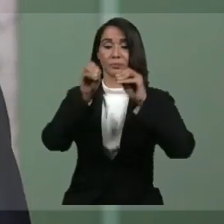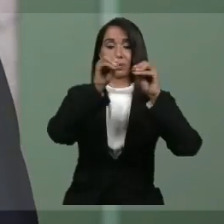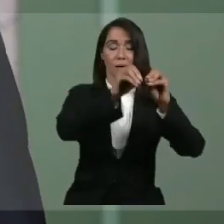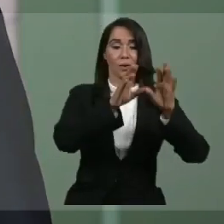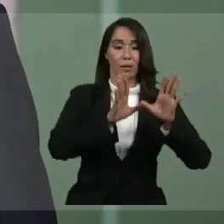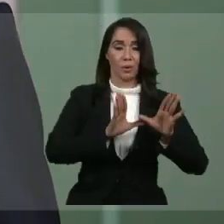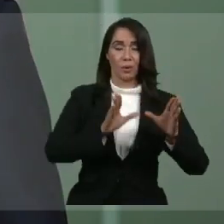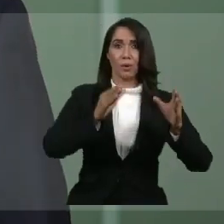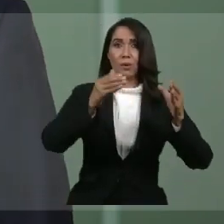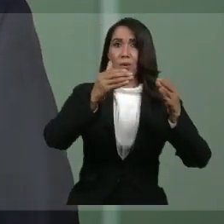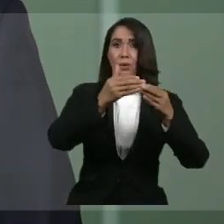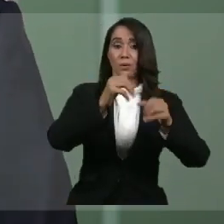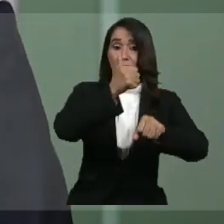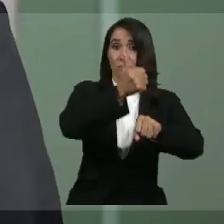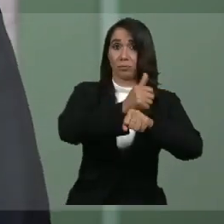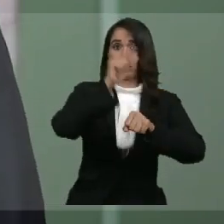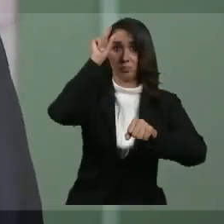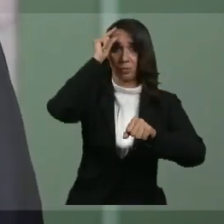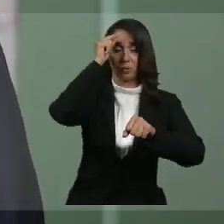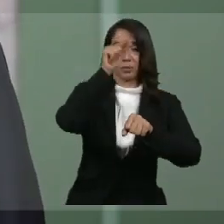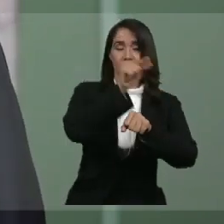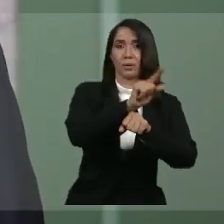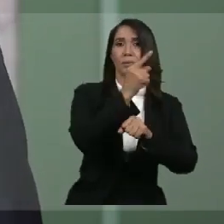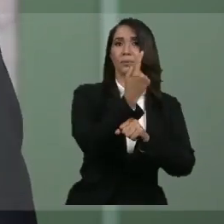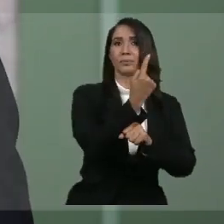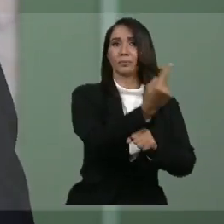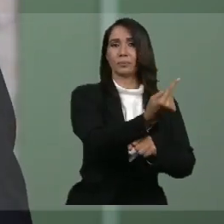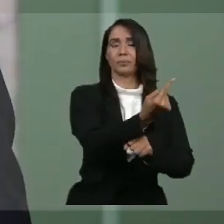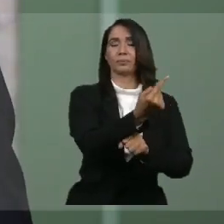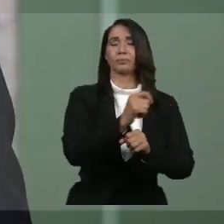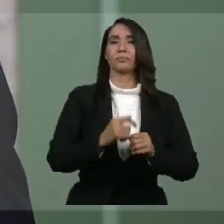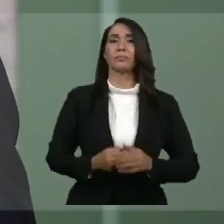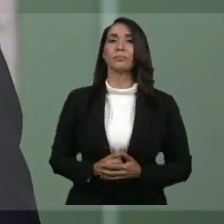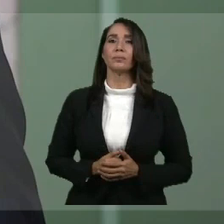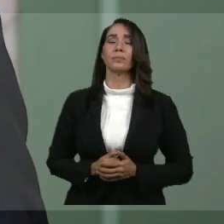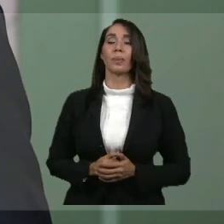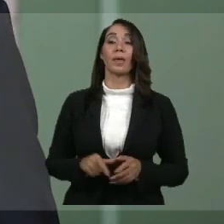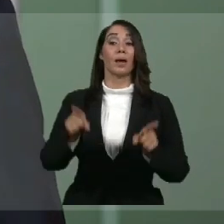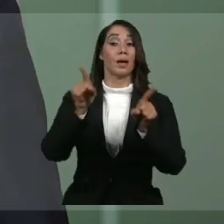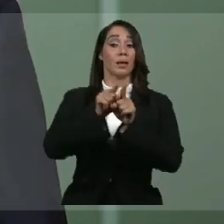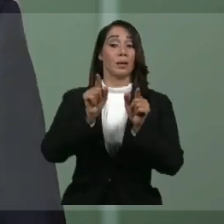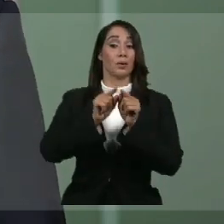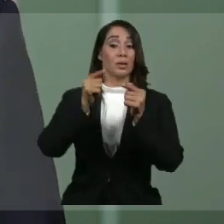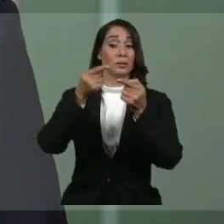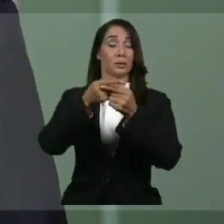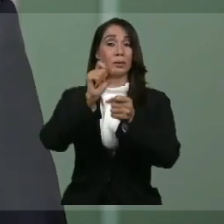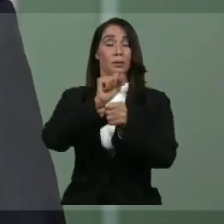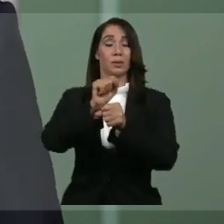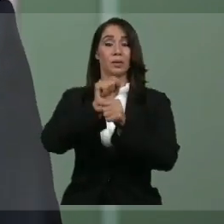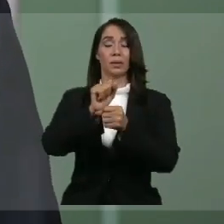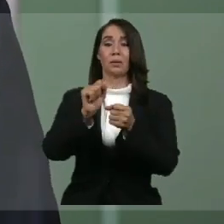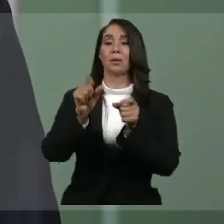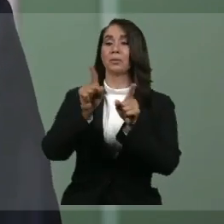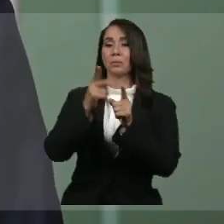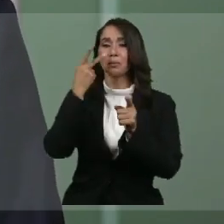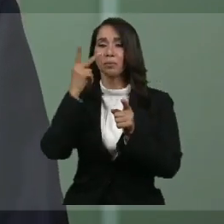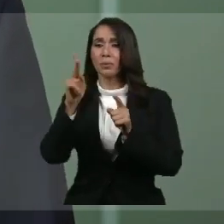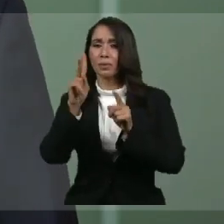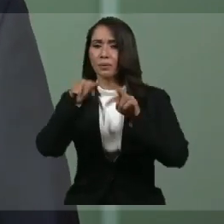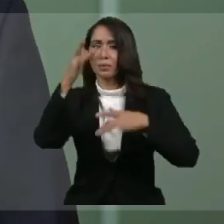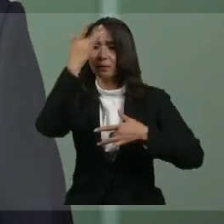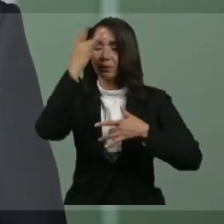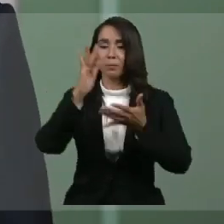establecidos por el Gobierno para tales fines. Asimismo, esas brigadas facilitan medicación a los